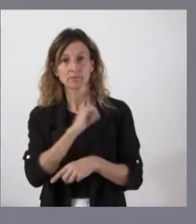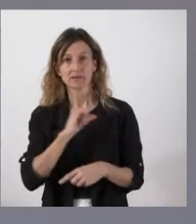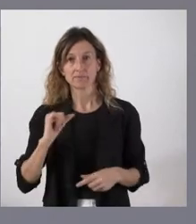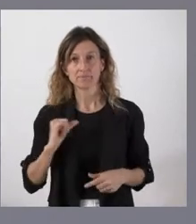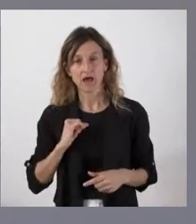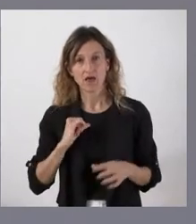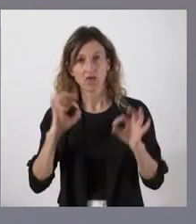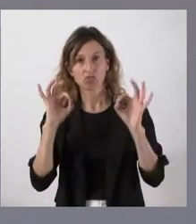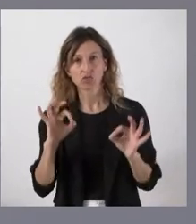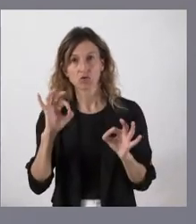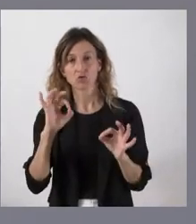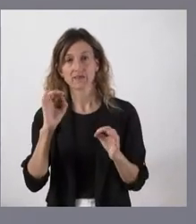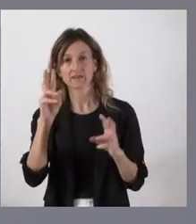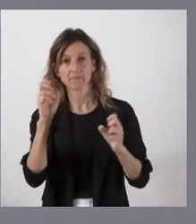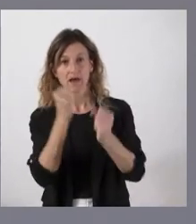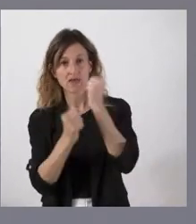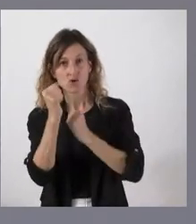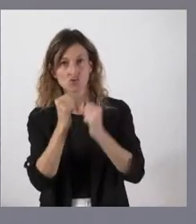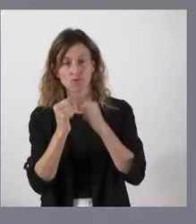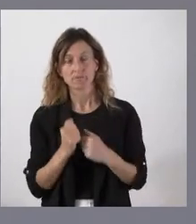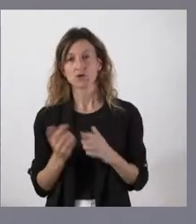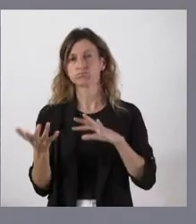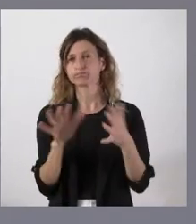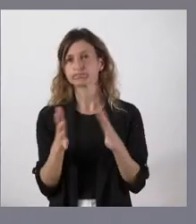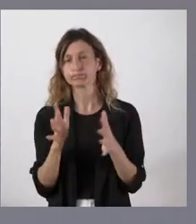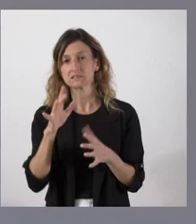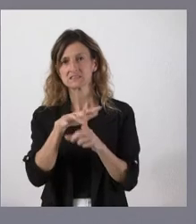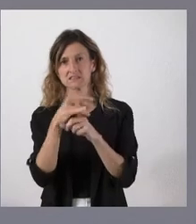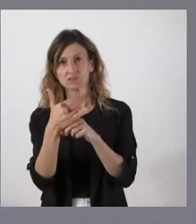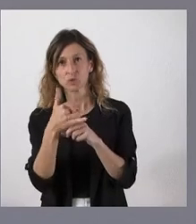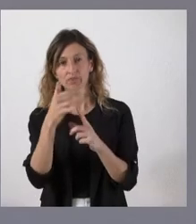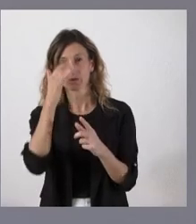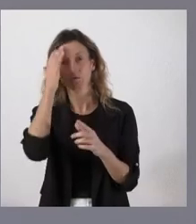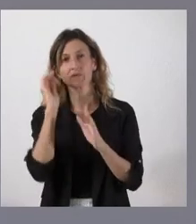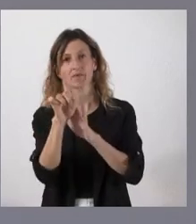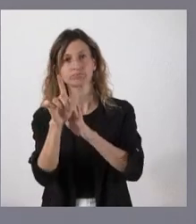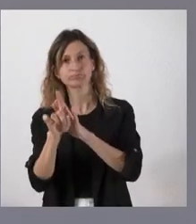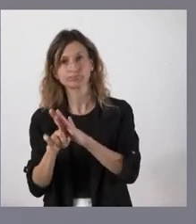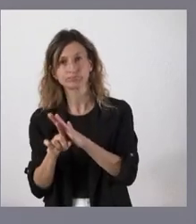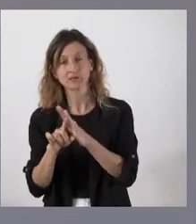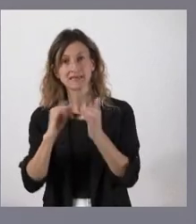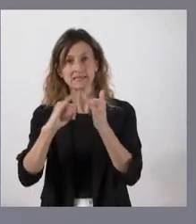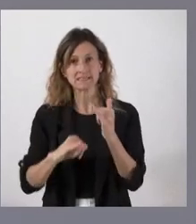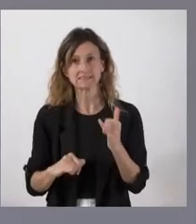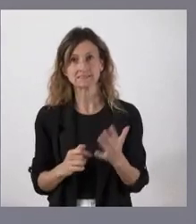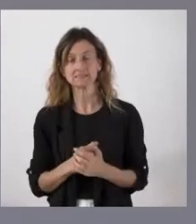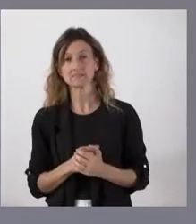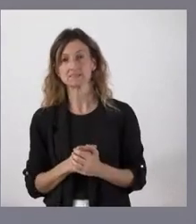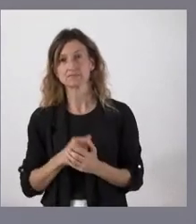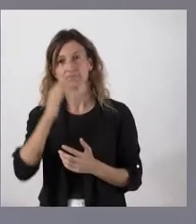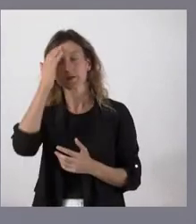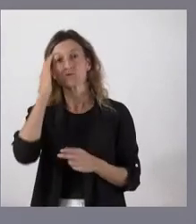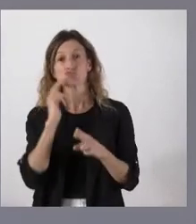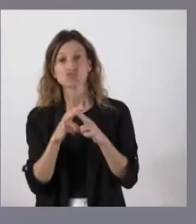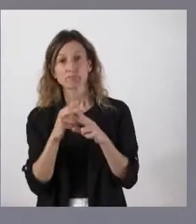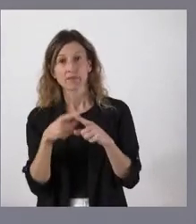de análisis económico estiman una situación de desaceleración o de crisis, si ustedes lo quieren llamar,